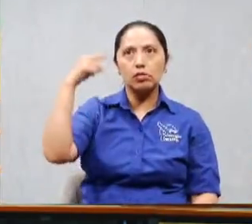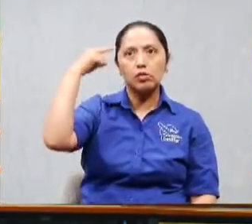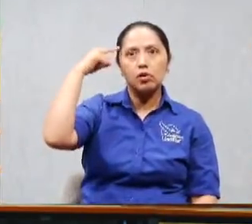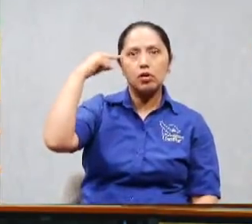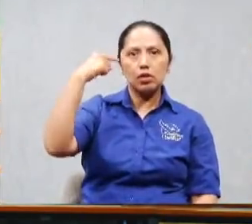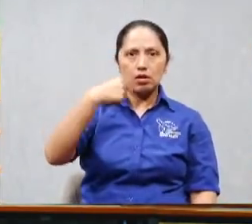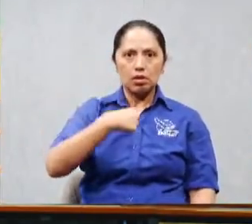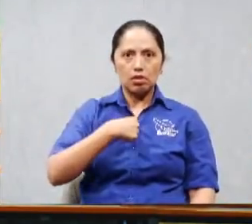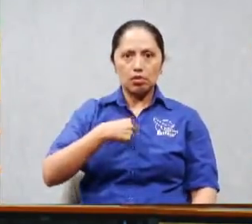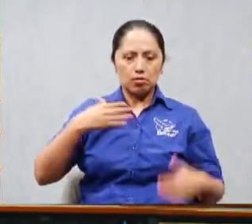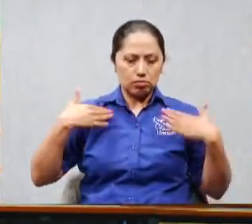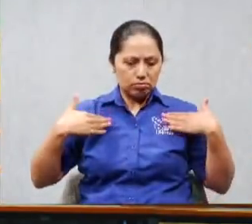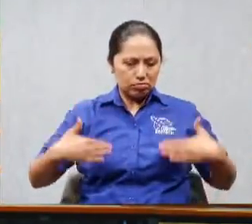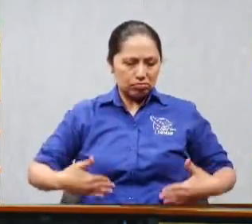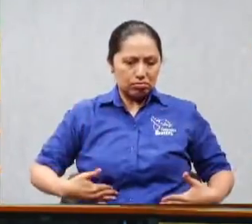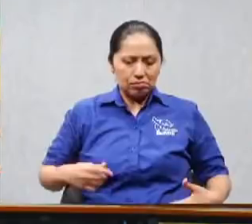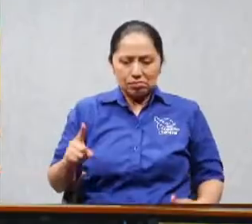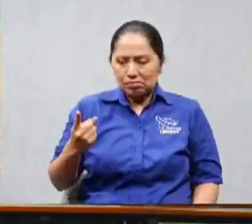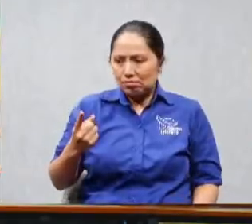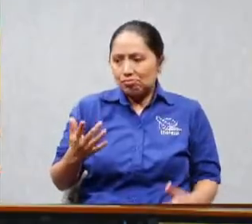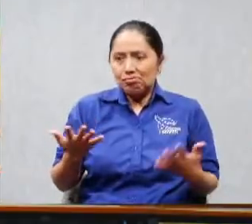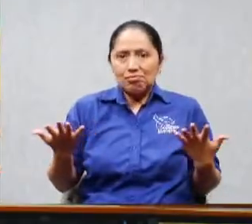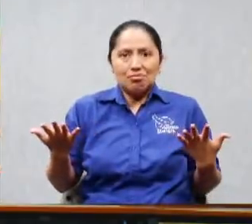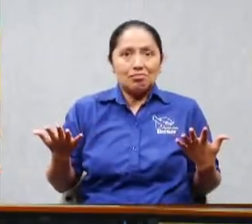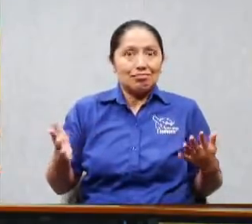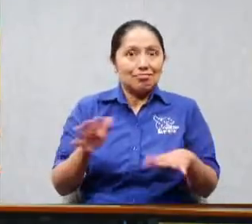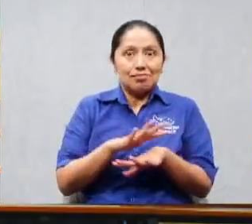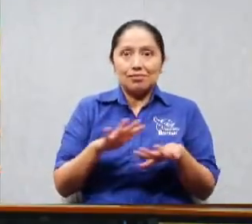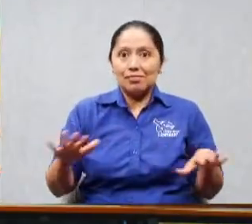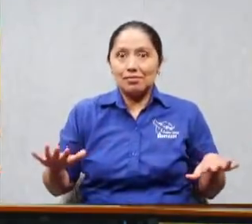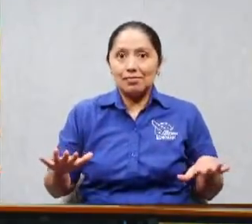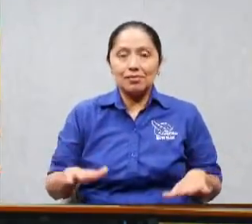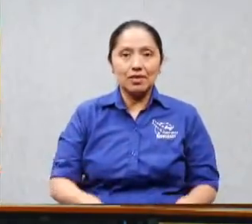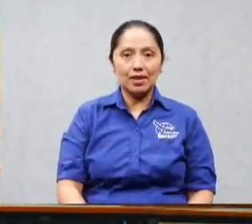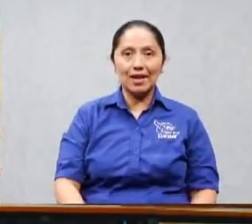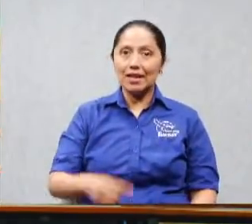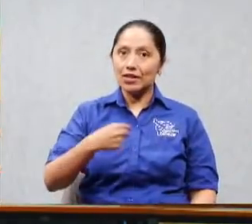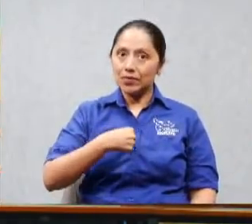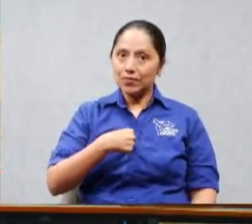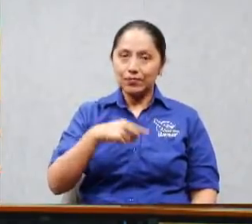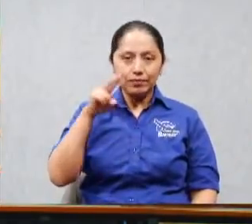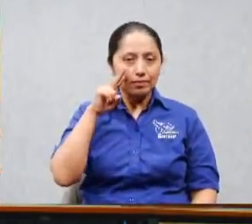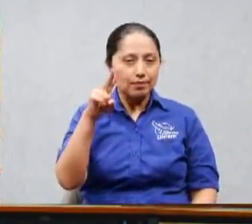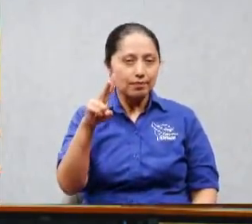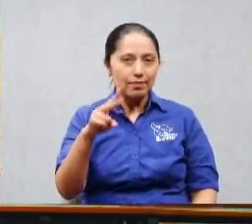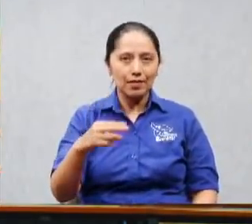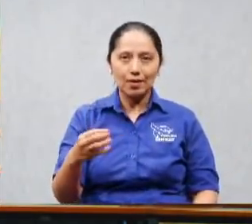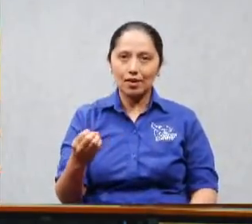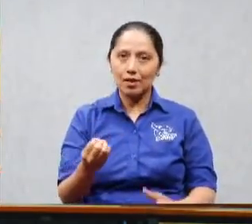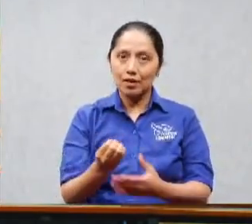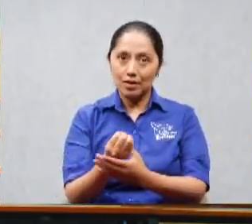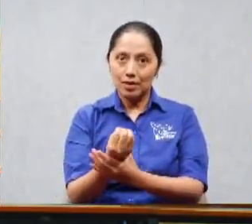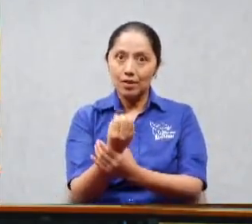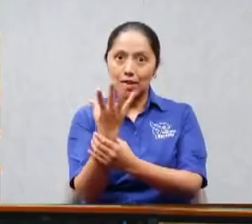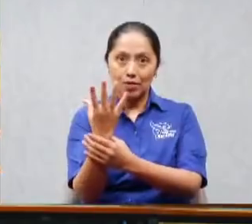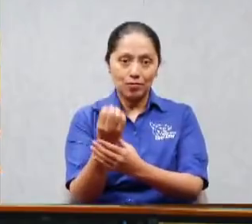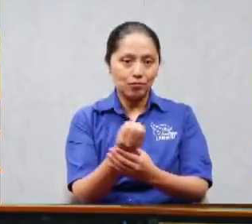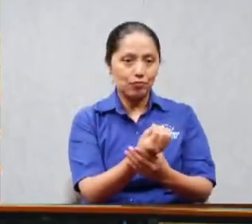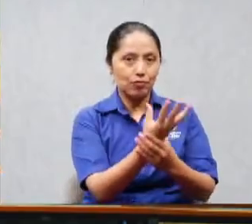Yo me pongo a ver a veces las flores, hermano. Digo, pues si esta es otra creación totalmente